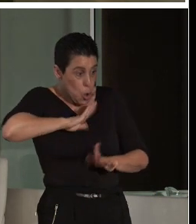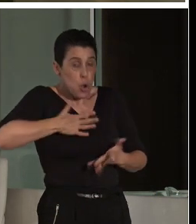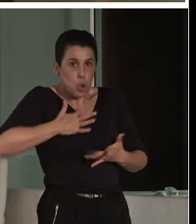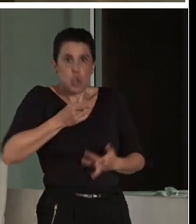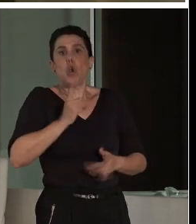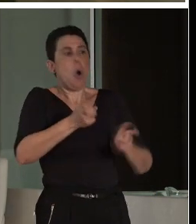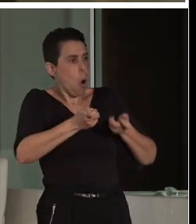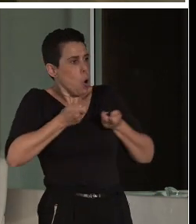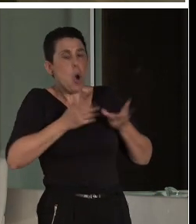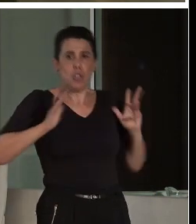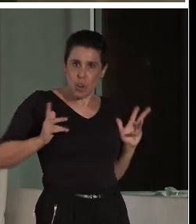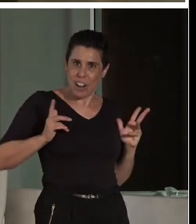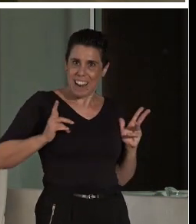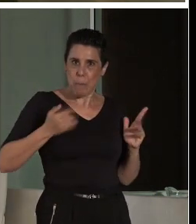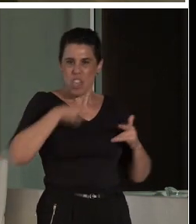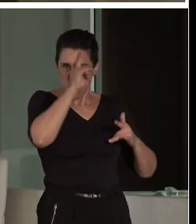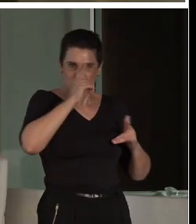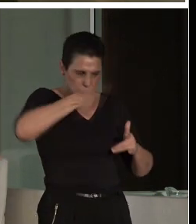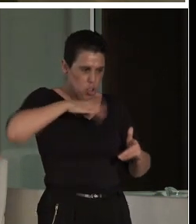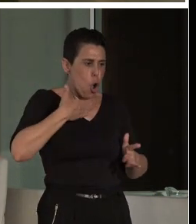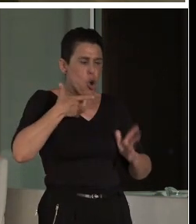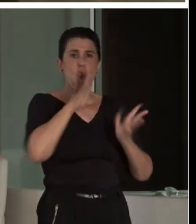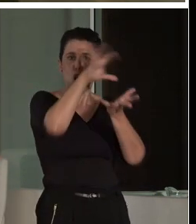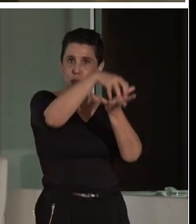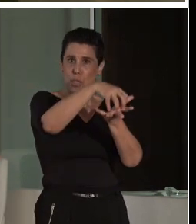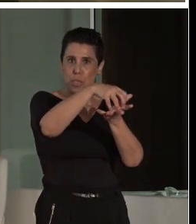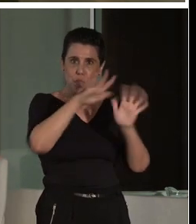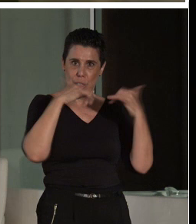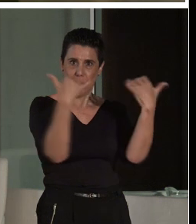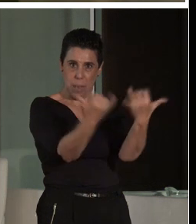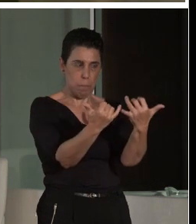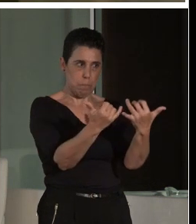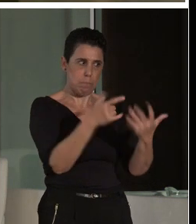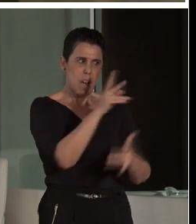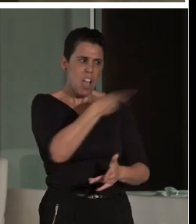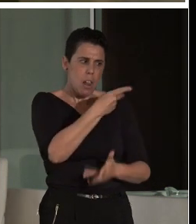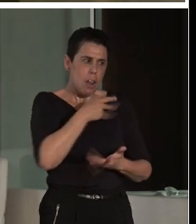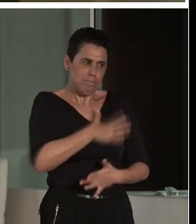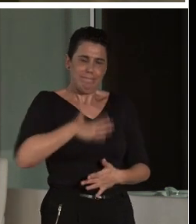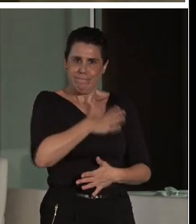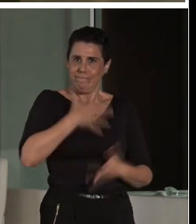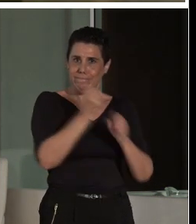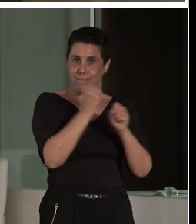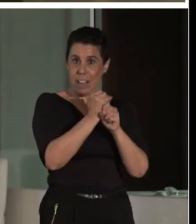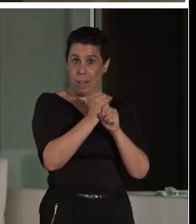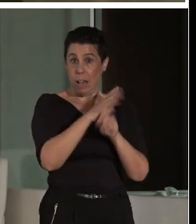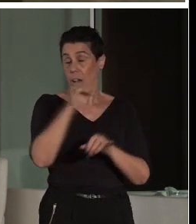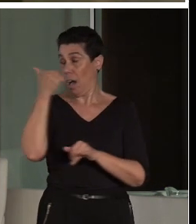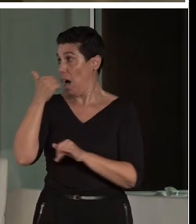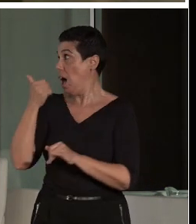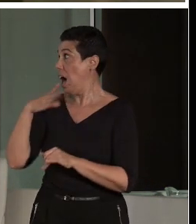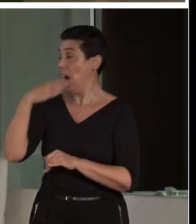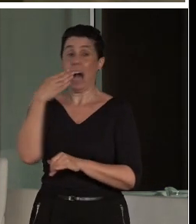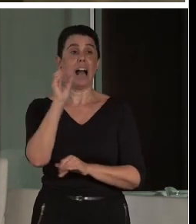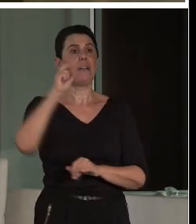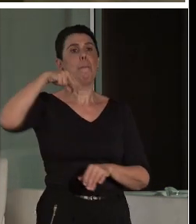con todos los problemas que puede conllevar el trabajo diario, pero yo creo que es bastante satisfactorio. Pero claro, aquí tenéis Ben Hur, una obra